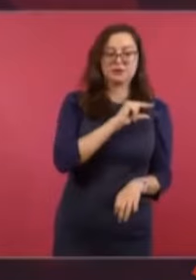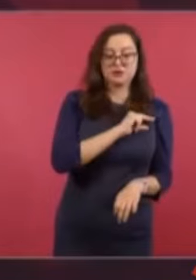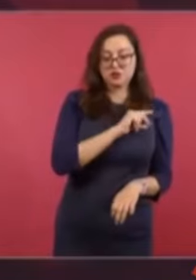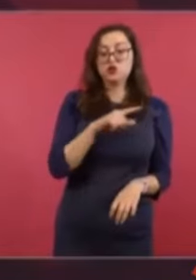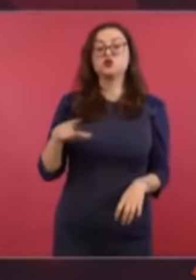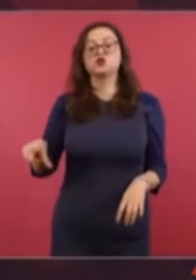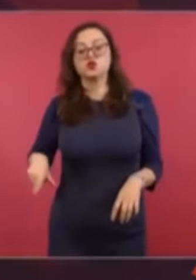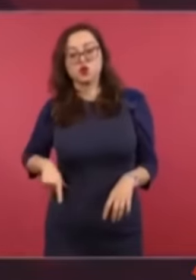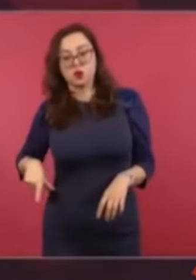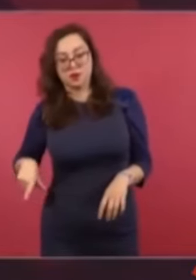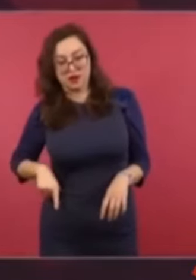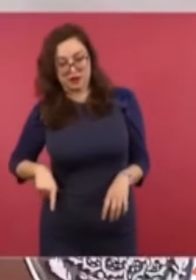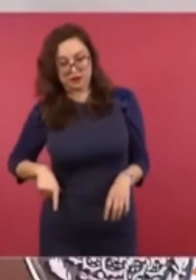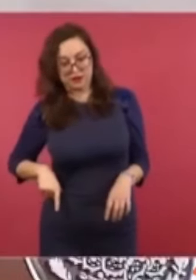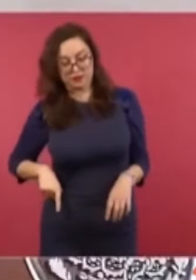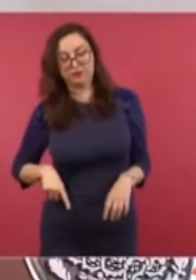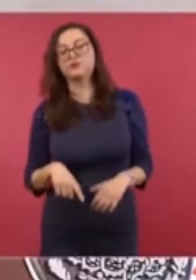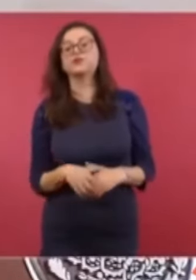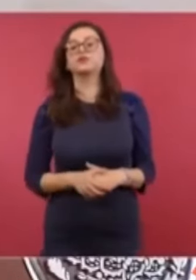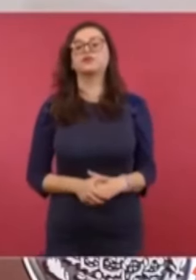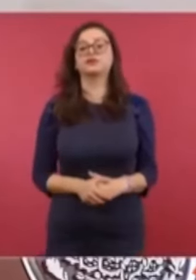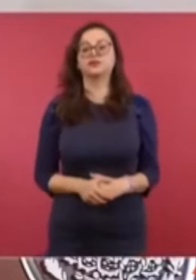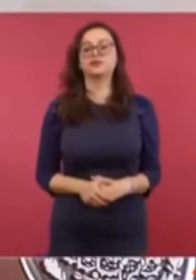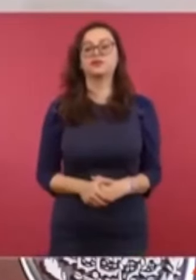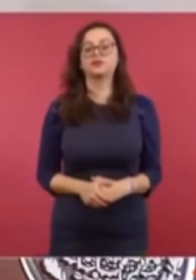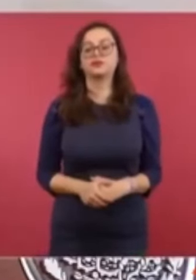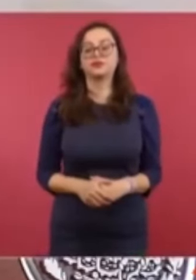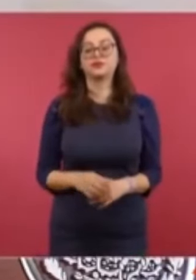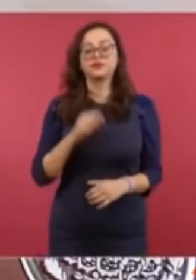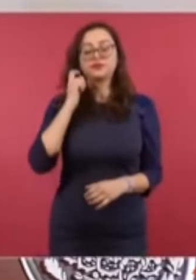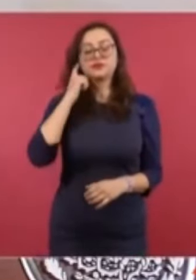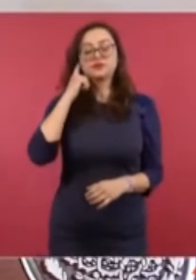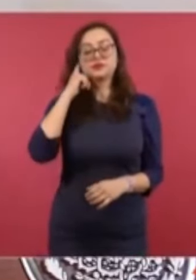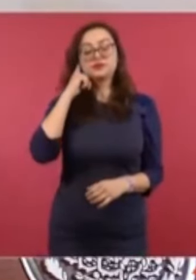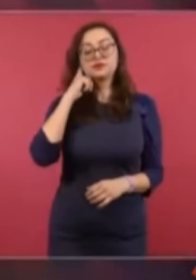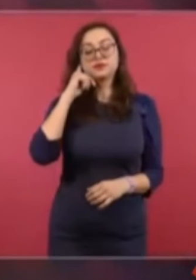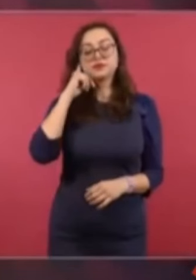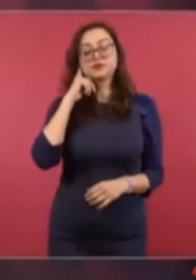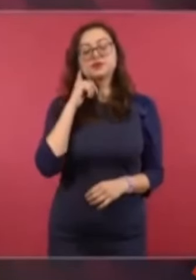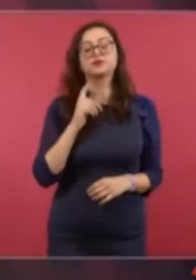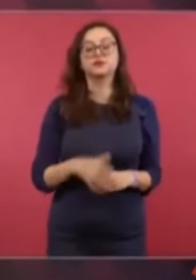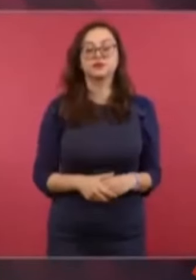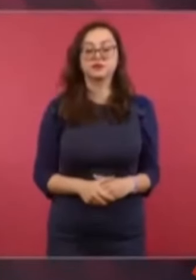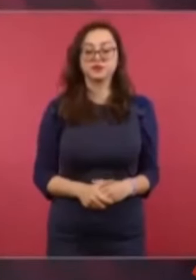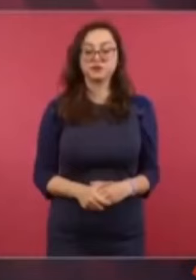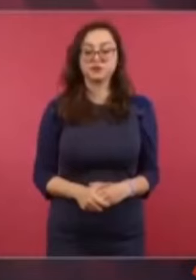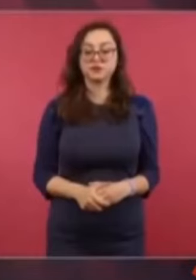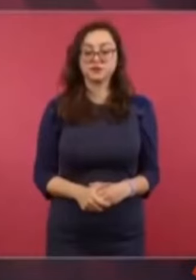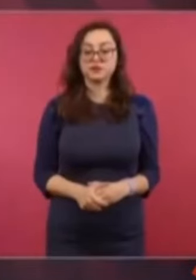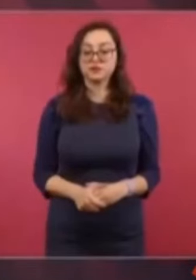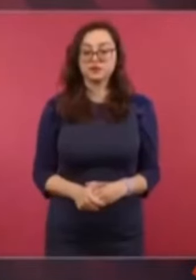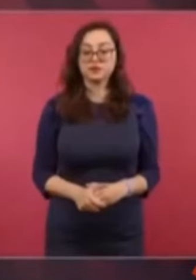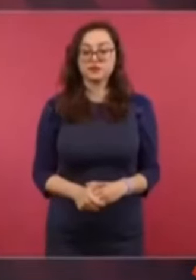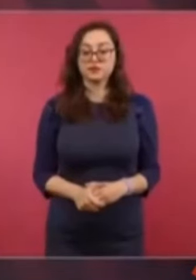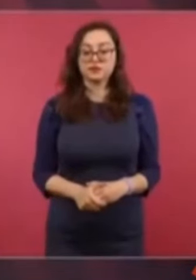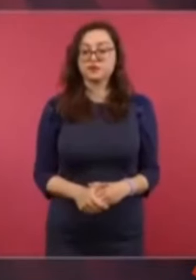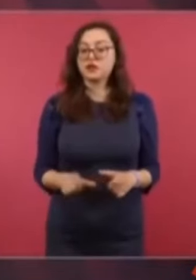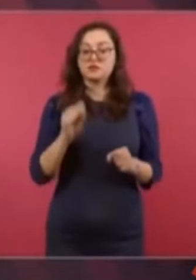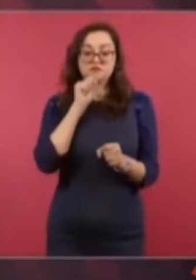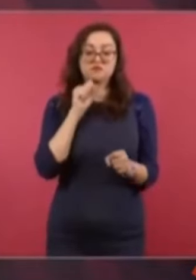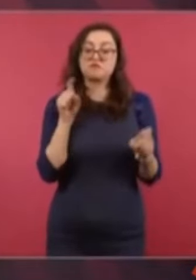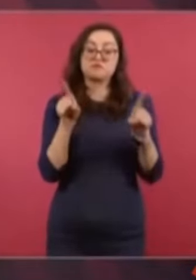Lo mismo que sucedía en el caso de la delincuencia